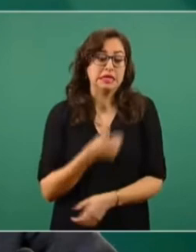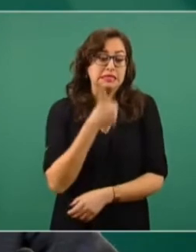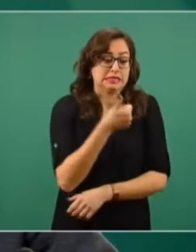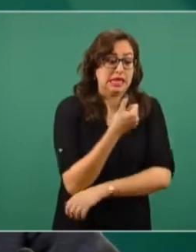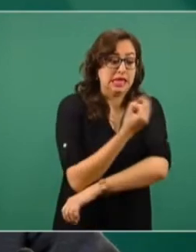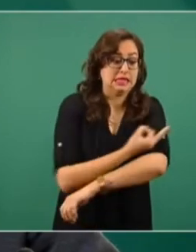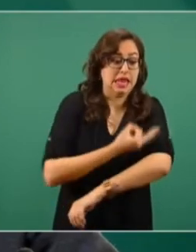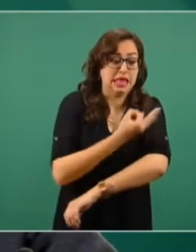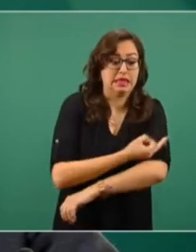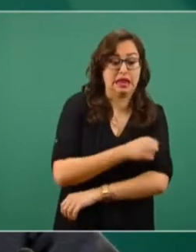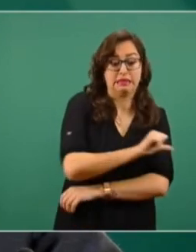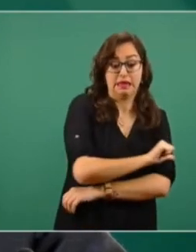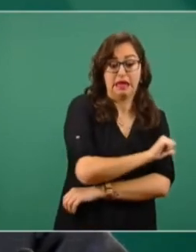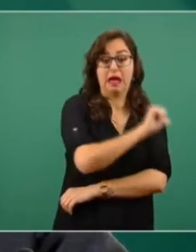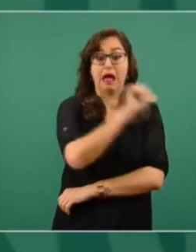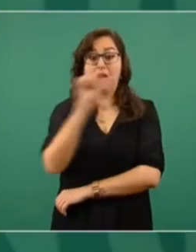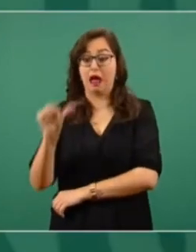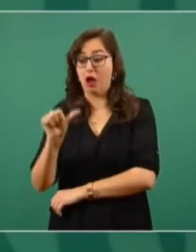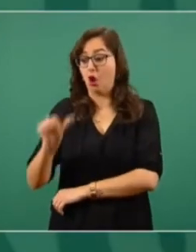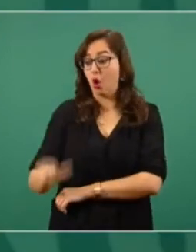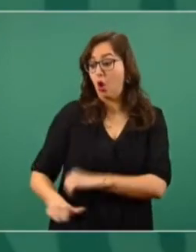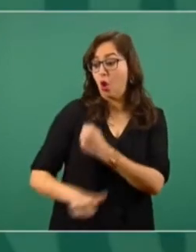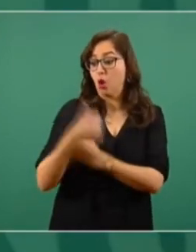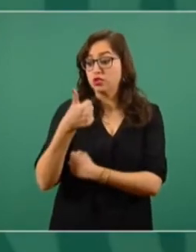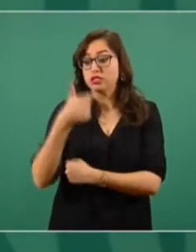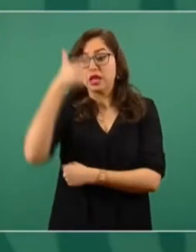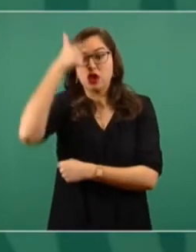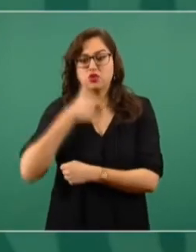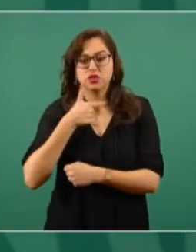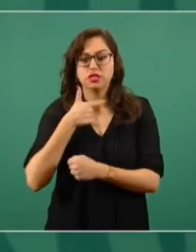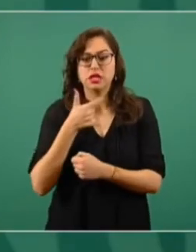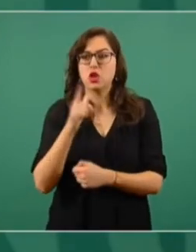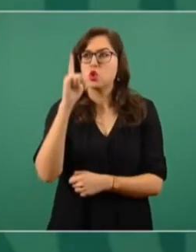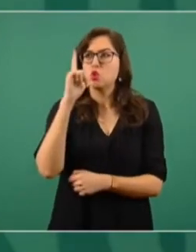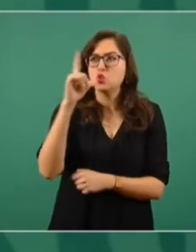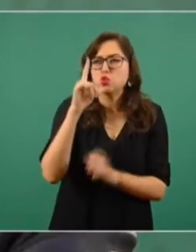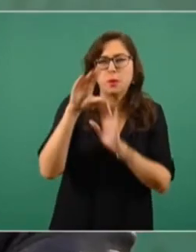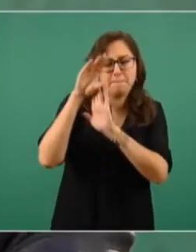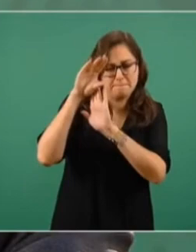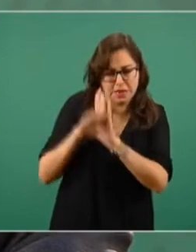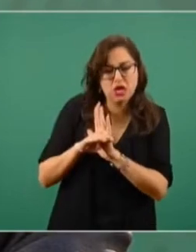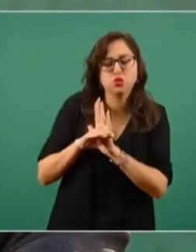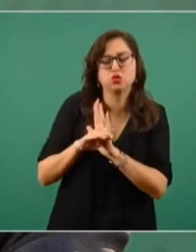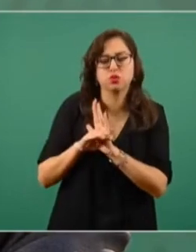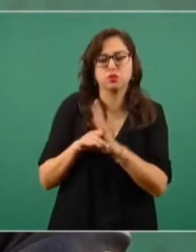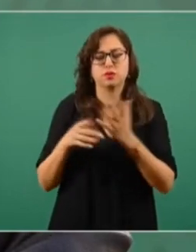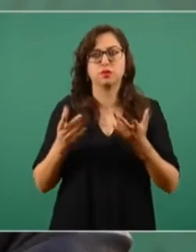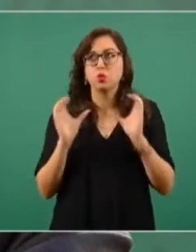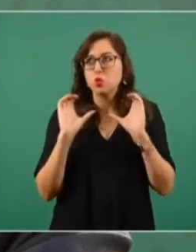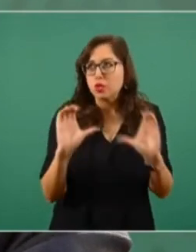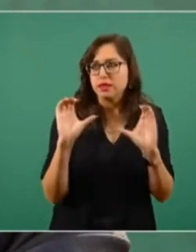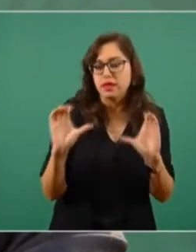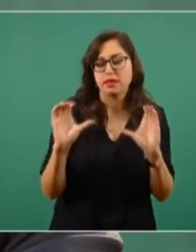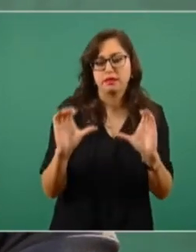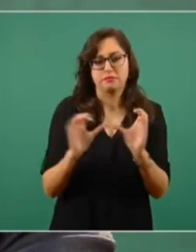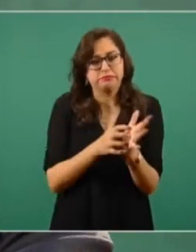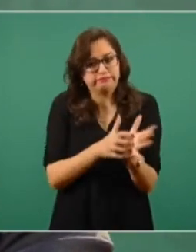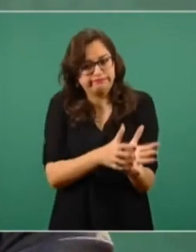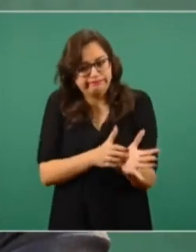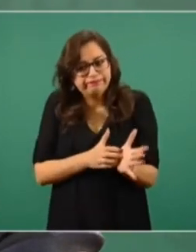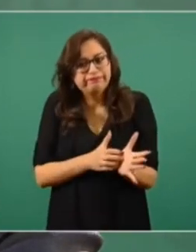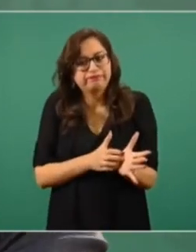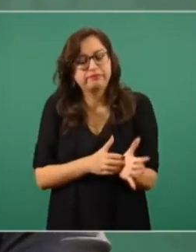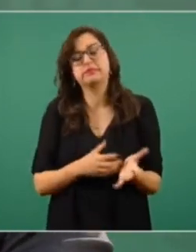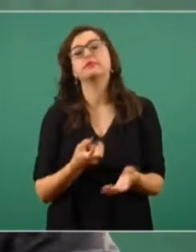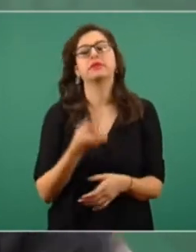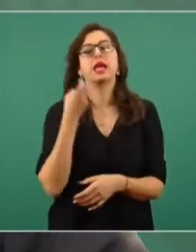a once, bajemos nuestro consumo de energía.